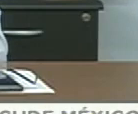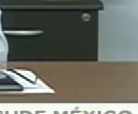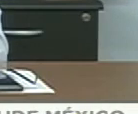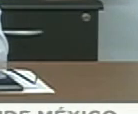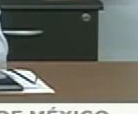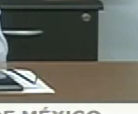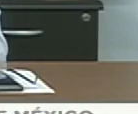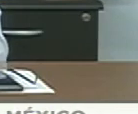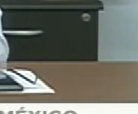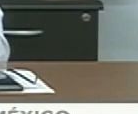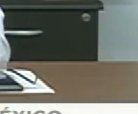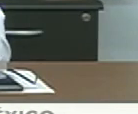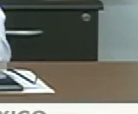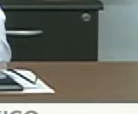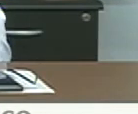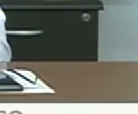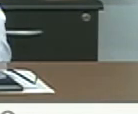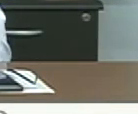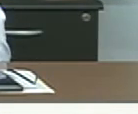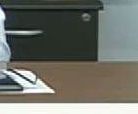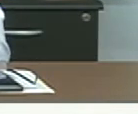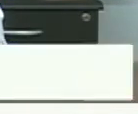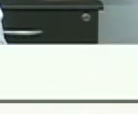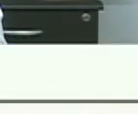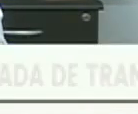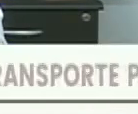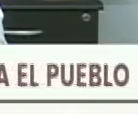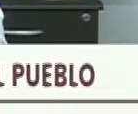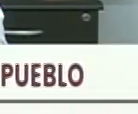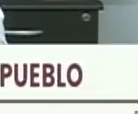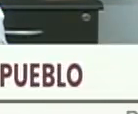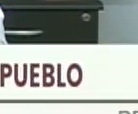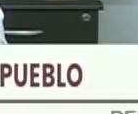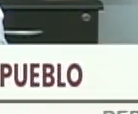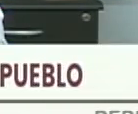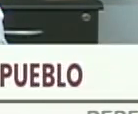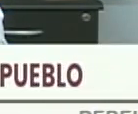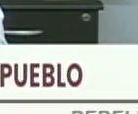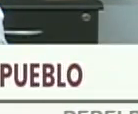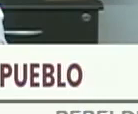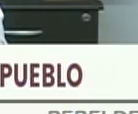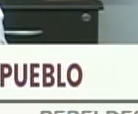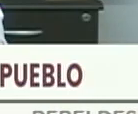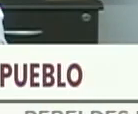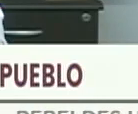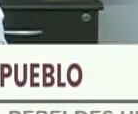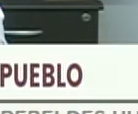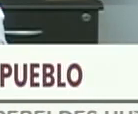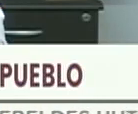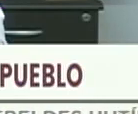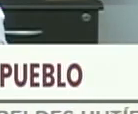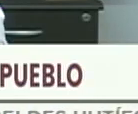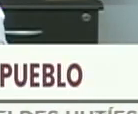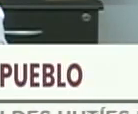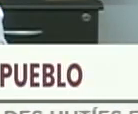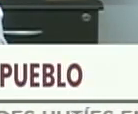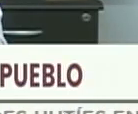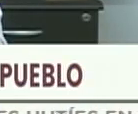Tiene que cuidarse. Está Cilia Flores de Maduro. Señora Cilia, señora esposa,